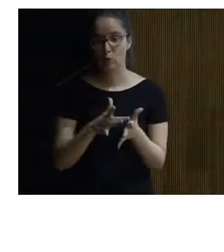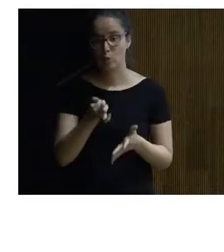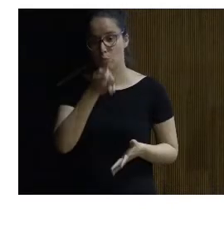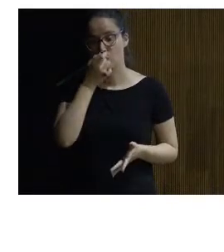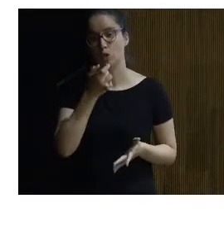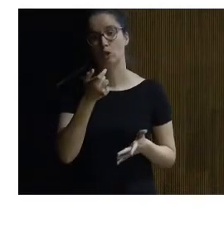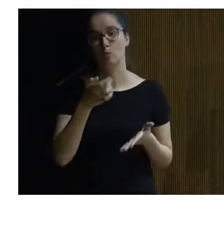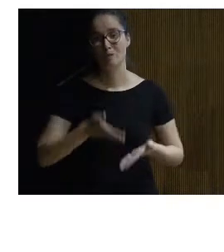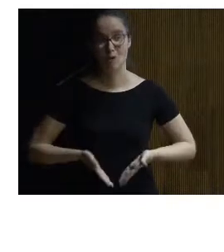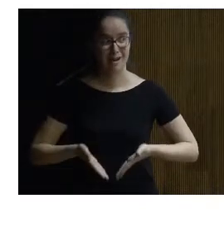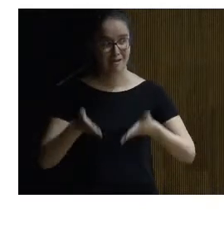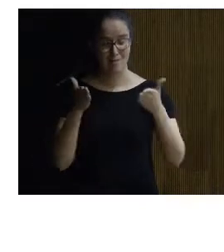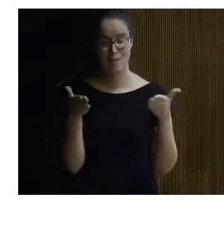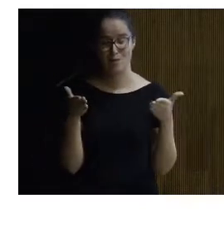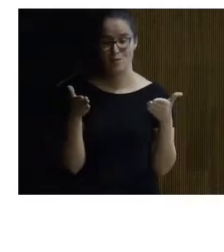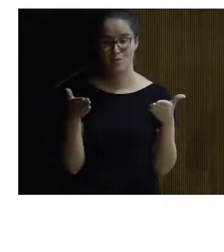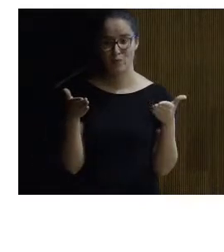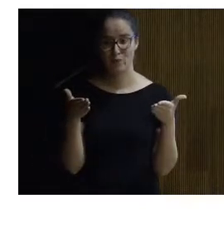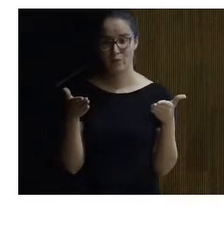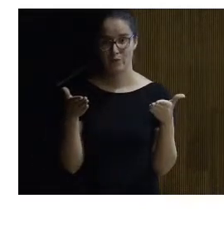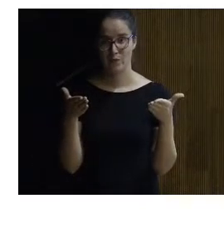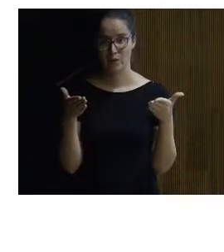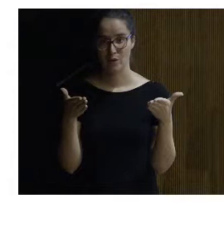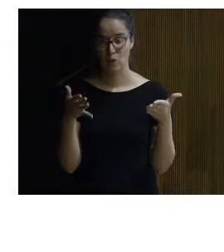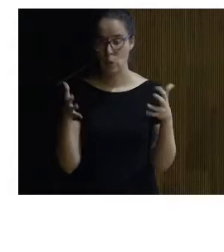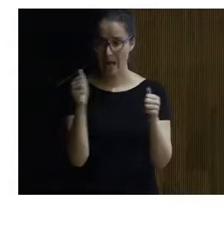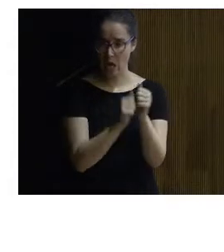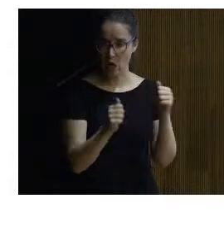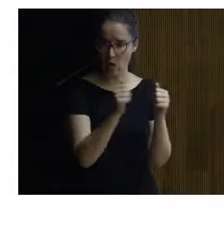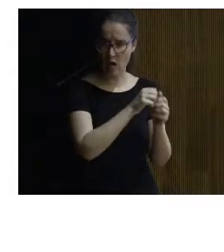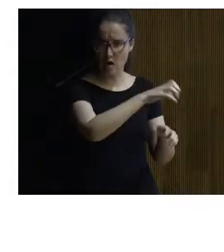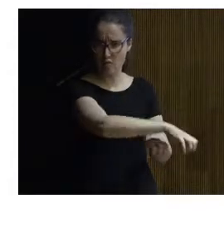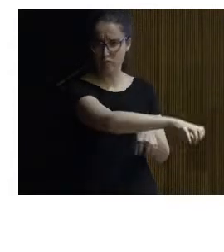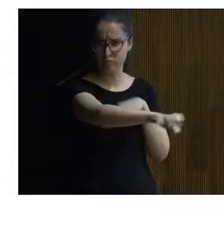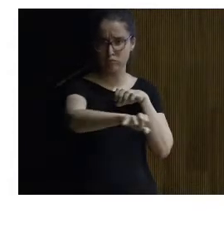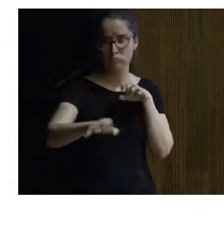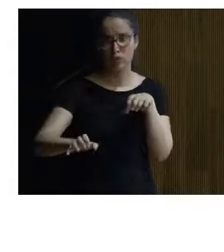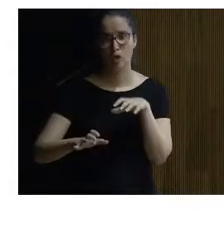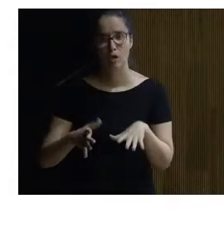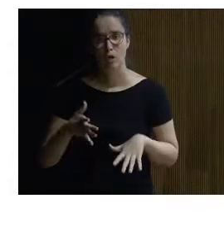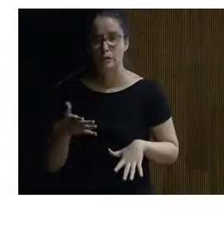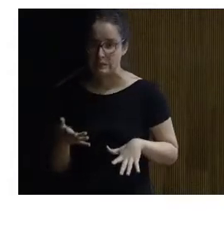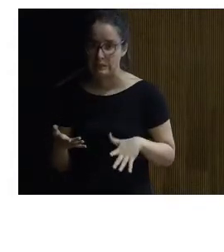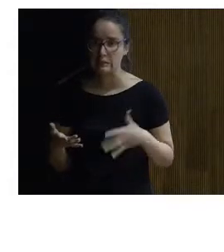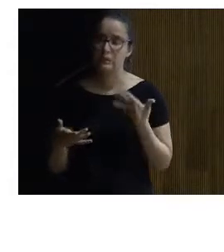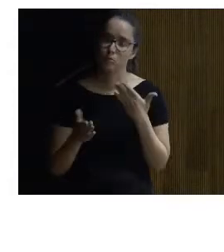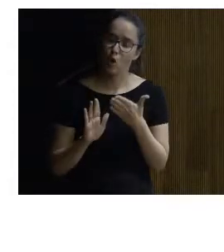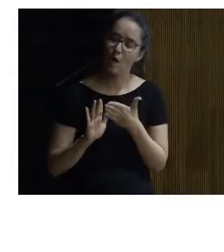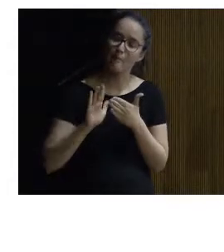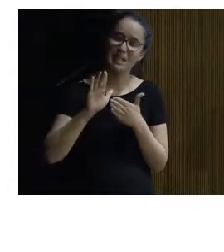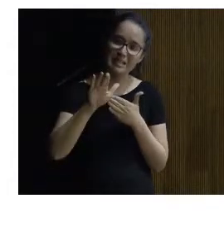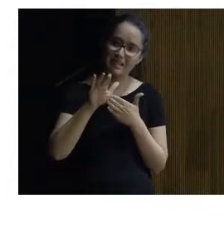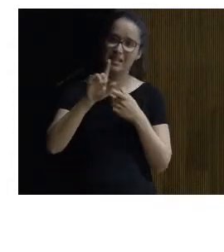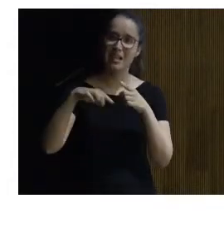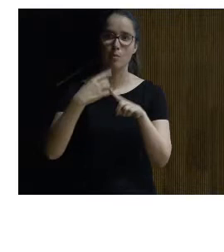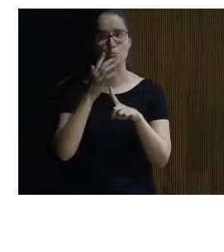poquito lo que es ese camino con unas afloraciones rocosas pues que hacen que bueno pues que sea sea parte de la pendiente que entre